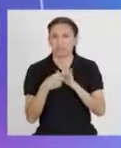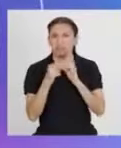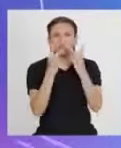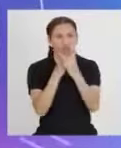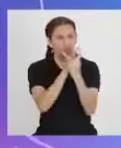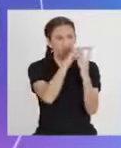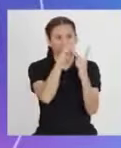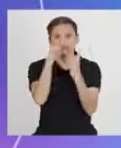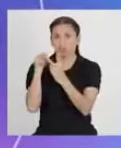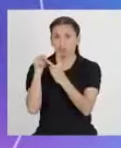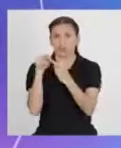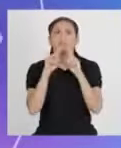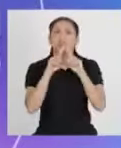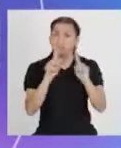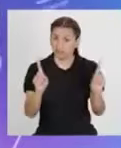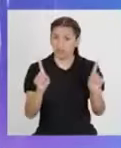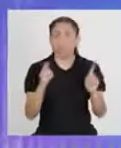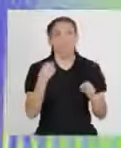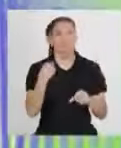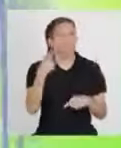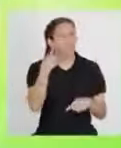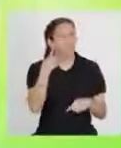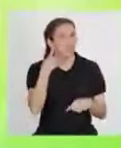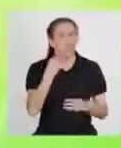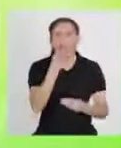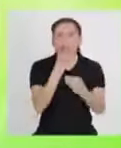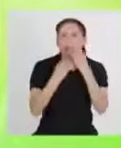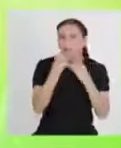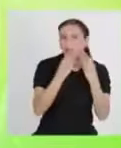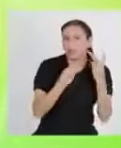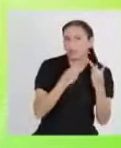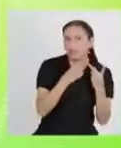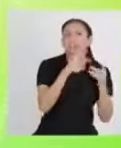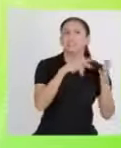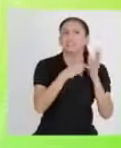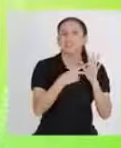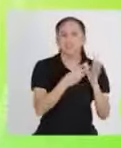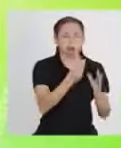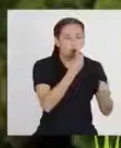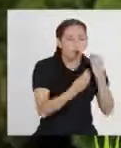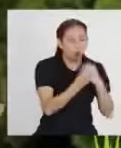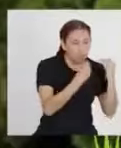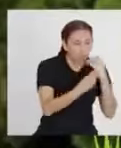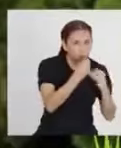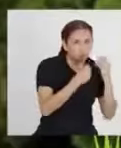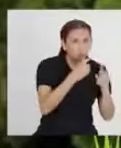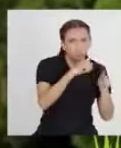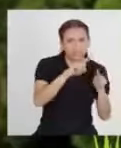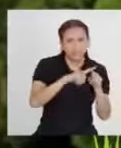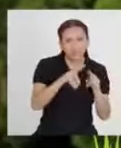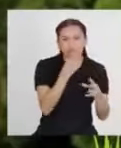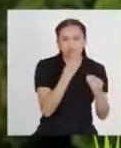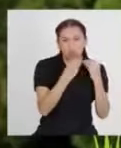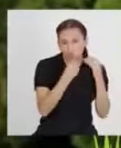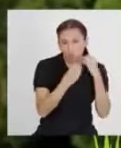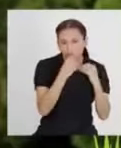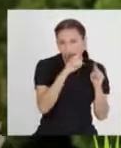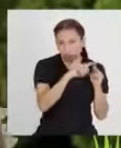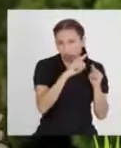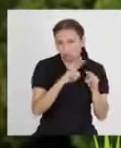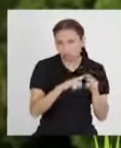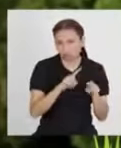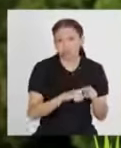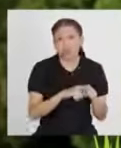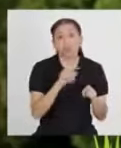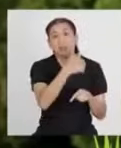dos cosas distintas. He leído que la alimentación sería la acción de consumir alimentos. Yo también busqué información y